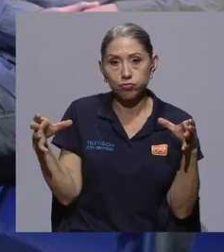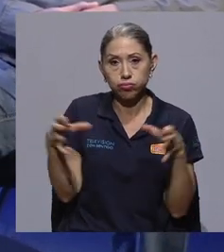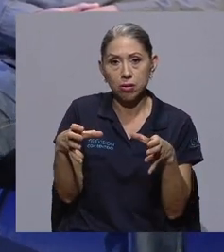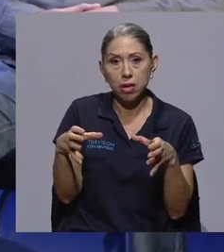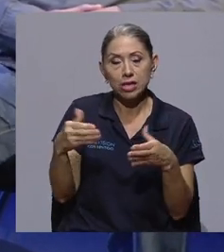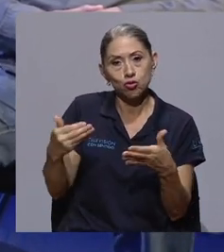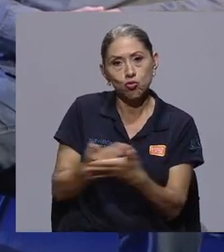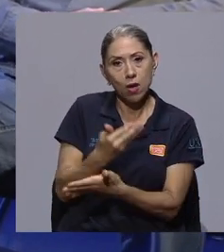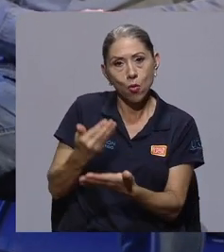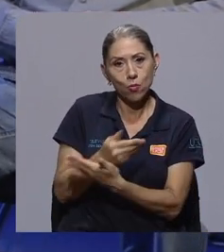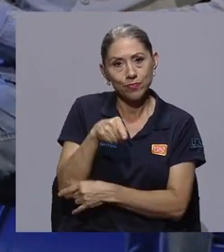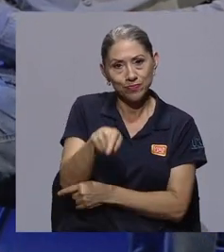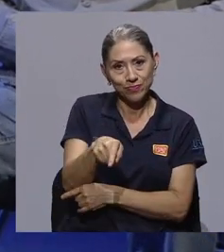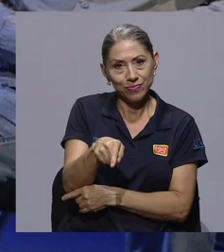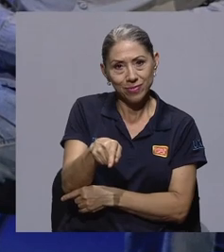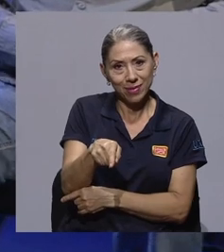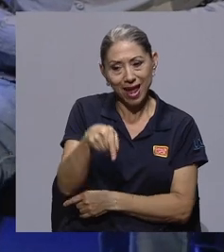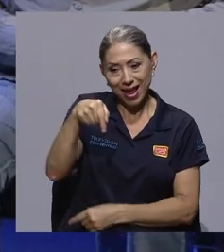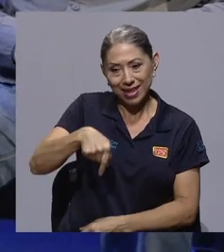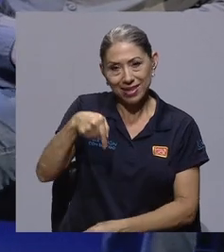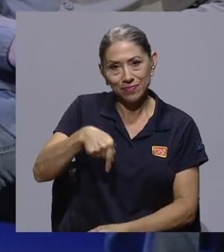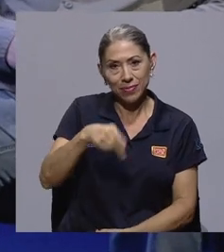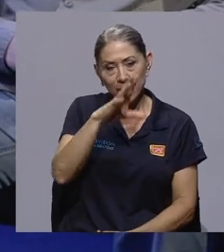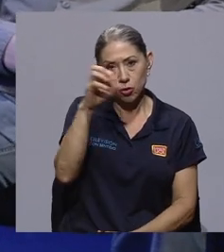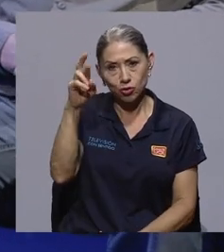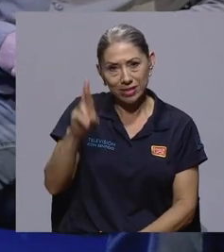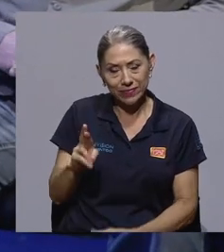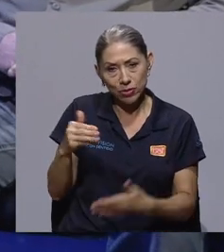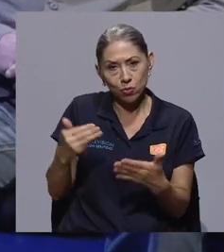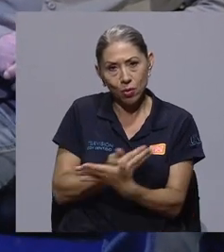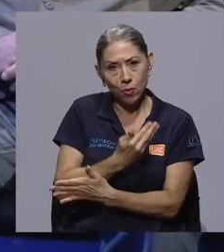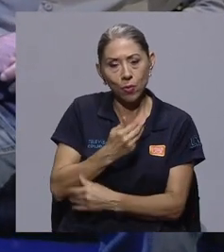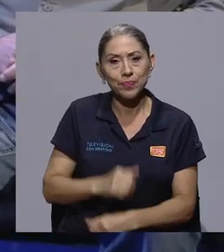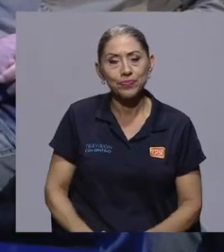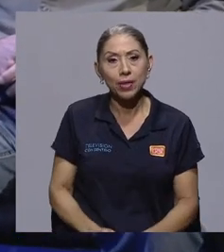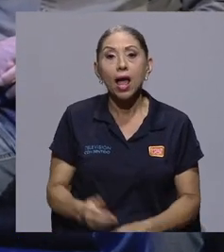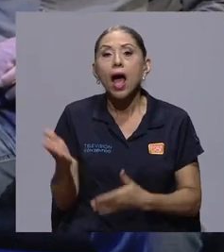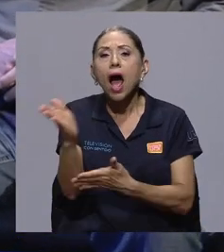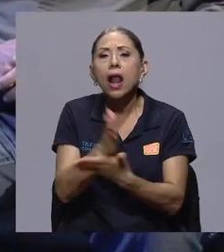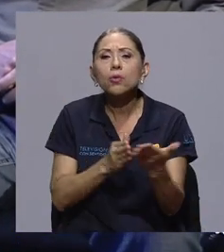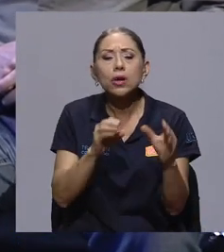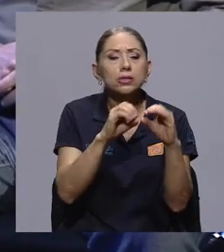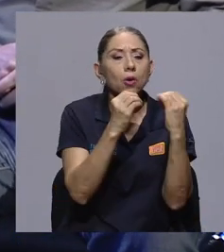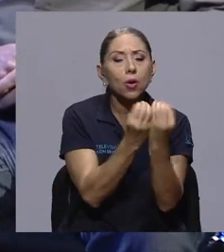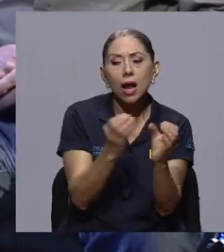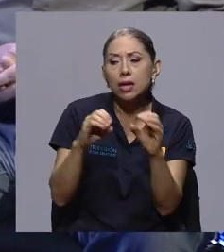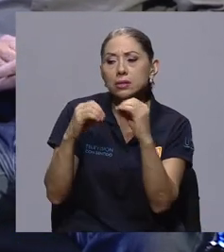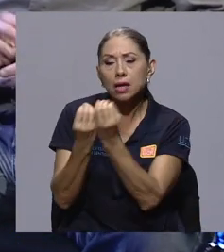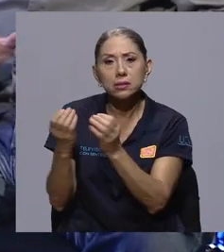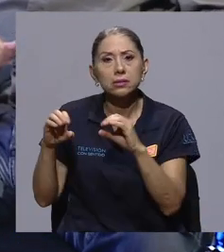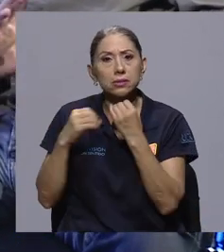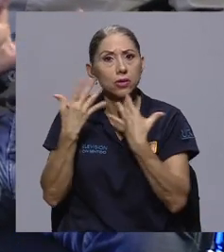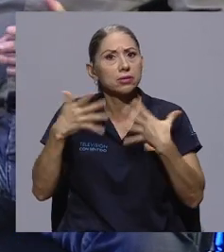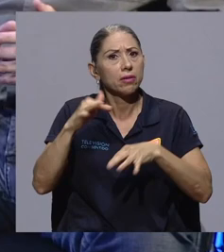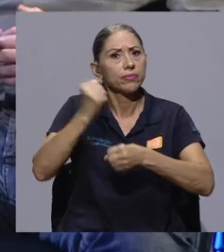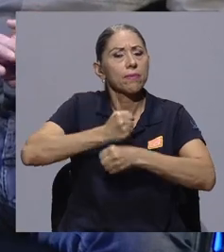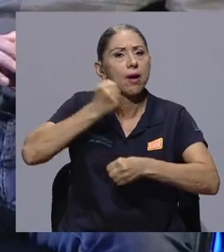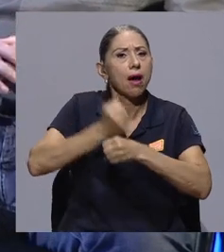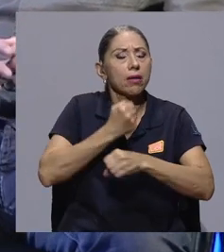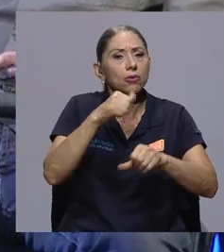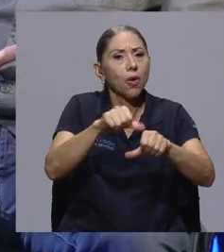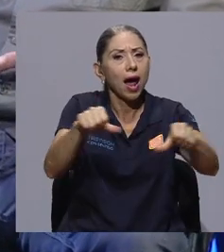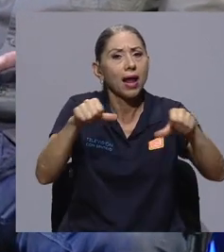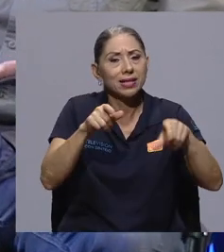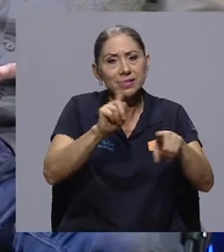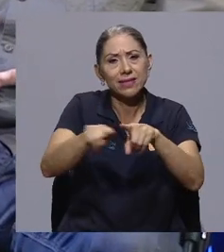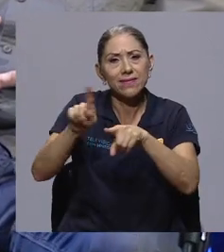movimiento nuevo en el país, bastante nuevo. Y hay algunas organizaciones que vienen trabajando en diferentes áreas,